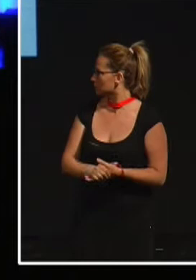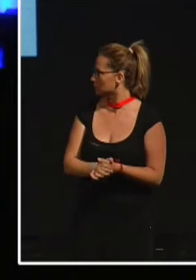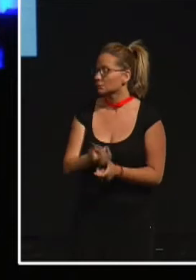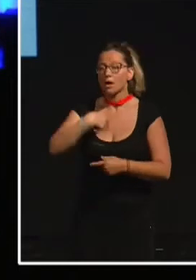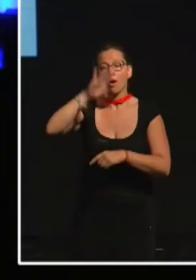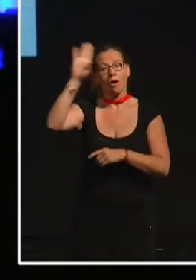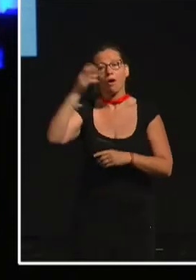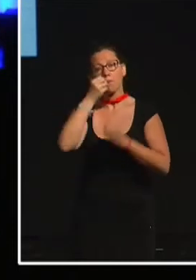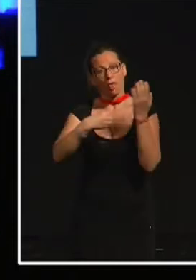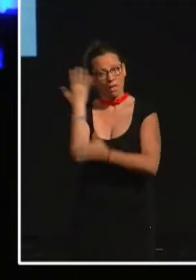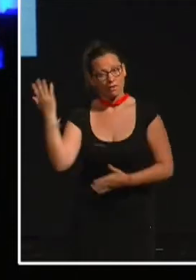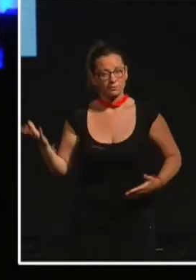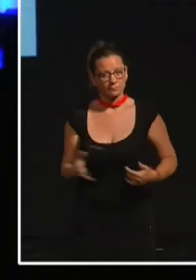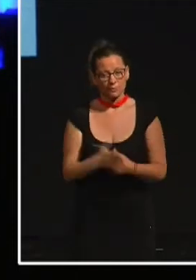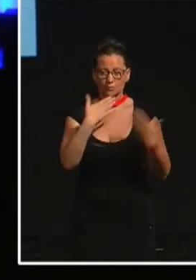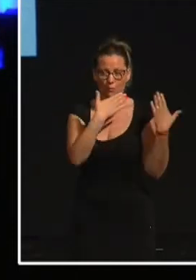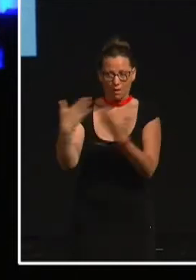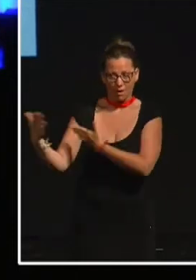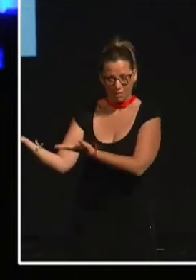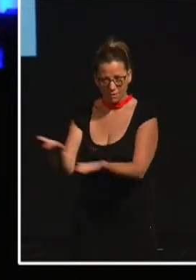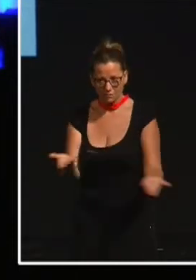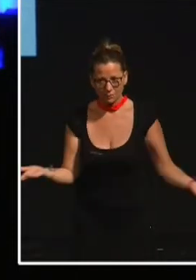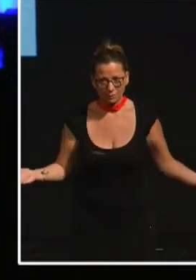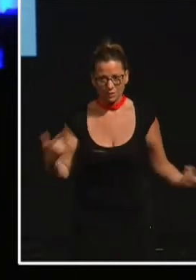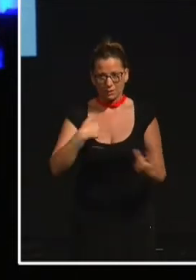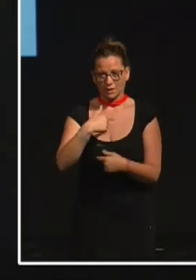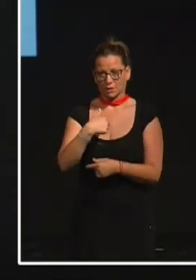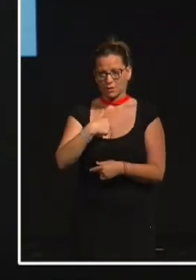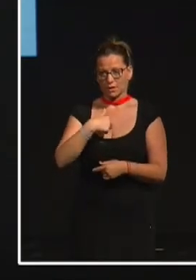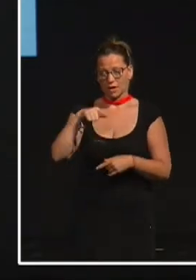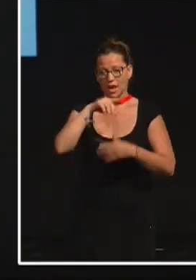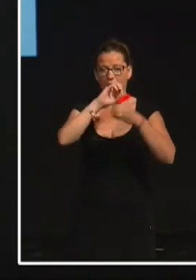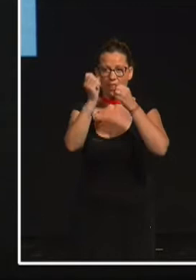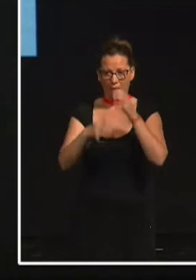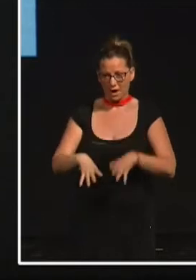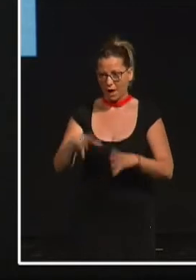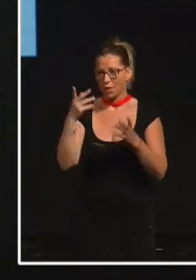Hola, buenos días y muchas gracias a todos los que habéis hecho posible que se haga Desgranando Ciencia.